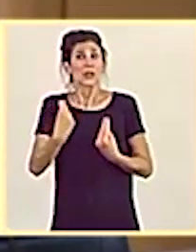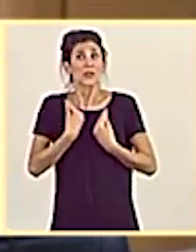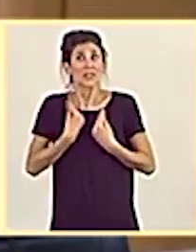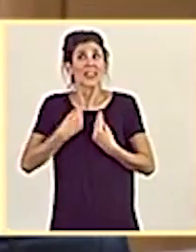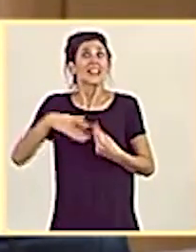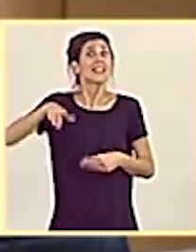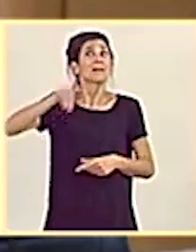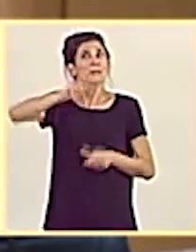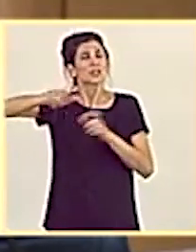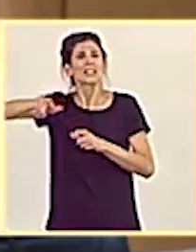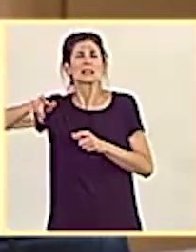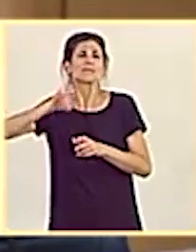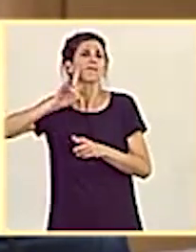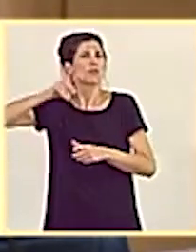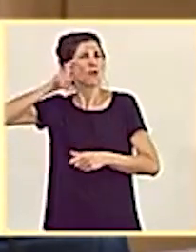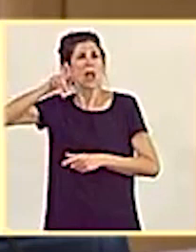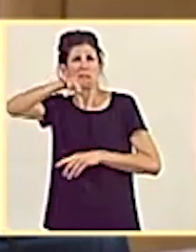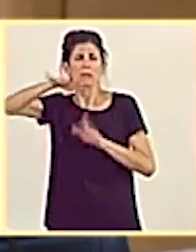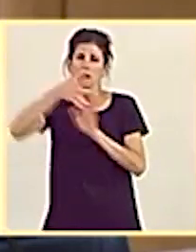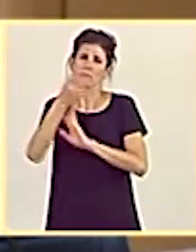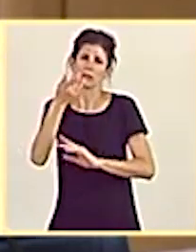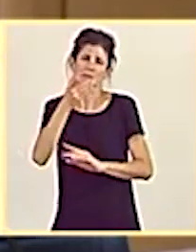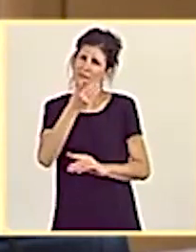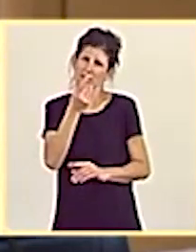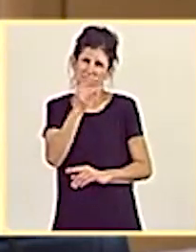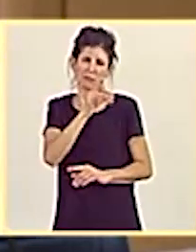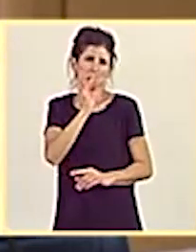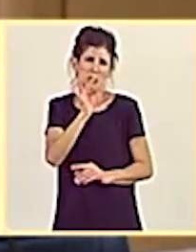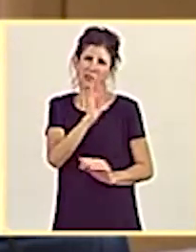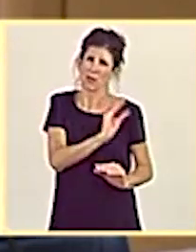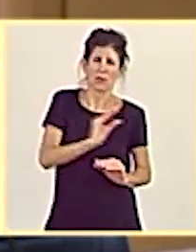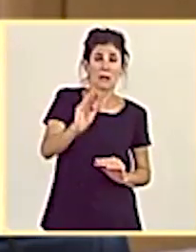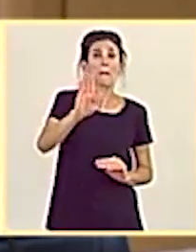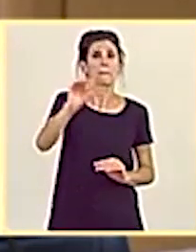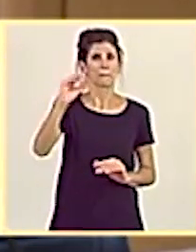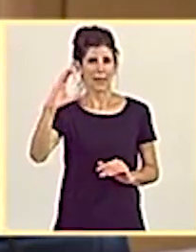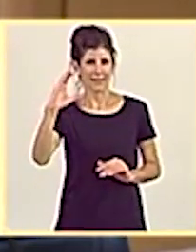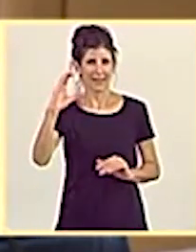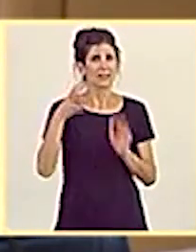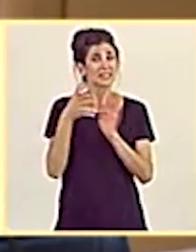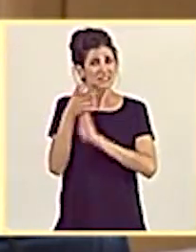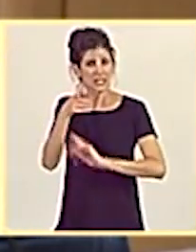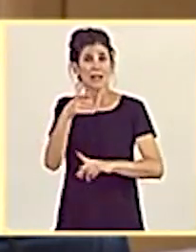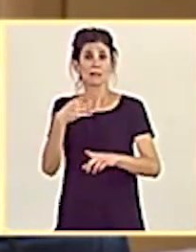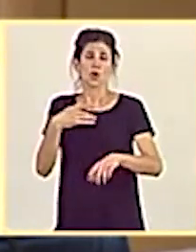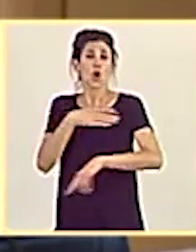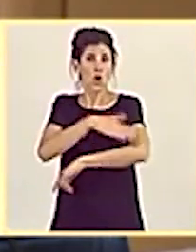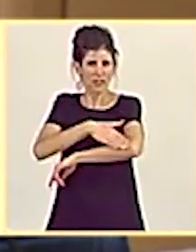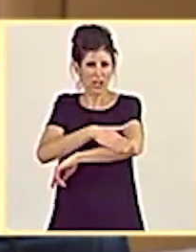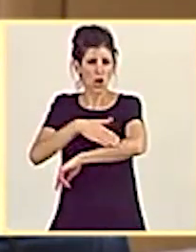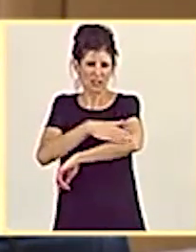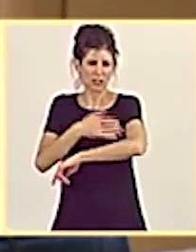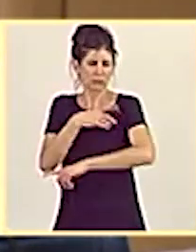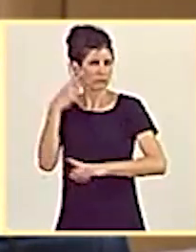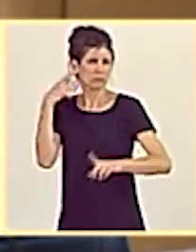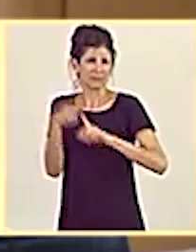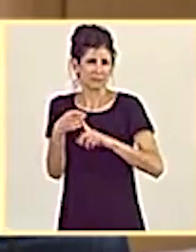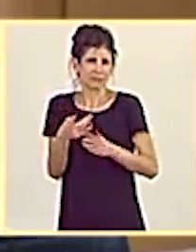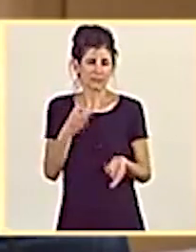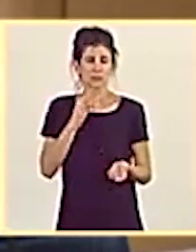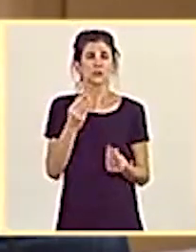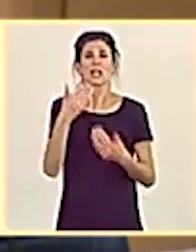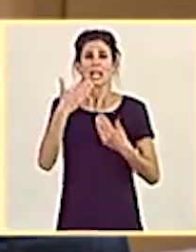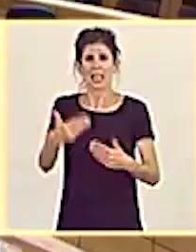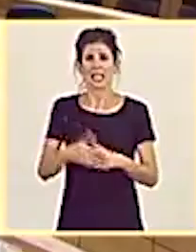en nuestro medio rural sean los auténticos beneficiarios de esta PAC en lo que está empeñado este Gobierno del que formo parte. Muchas